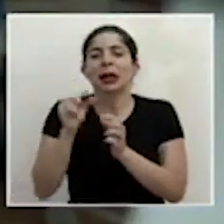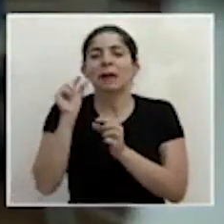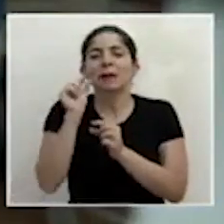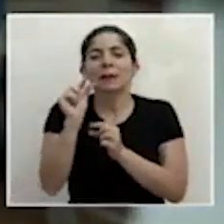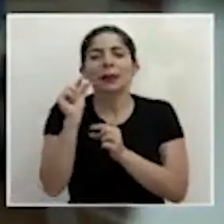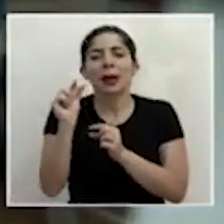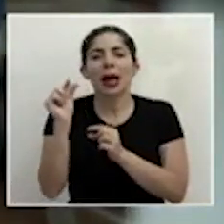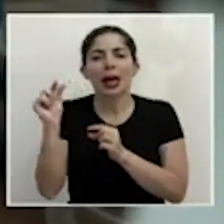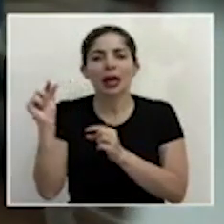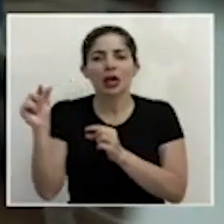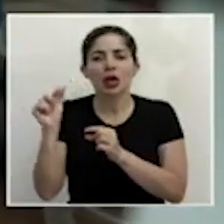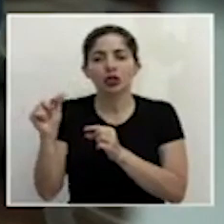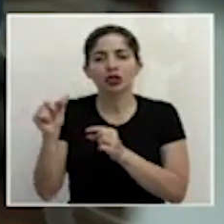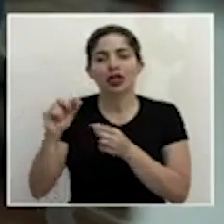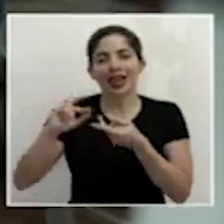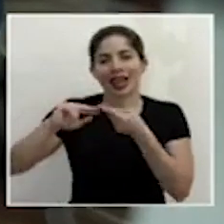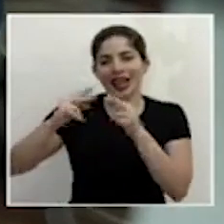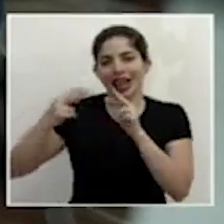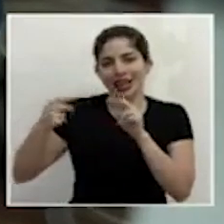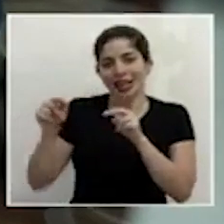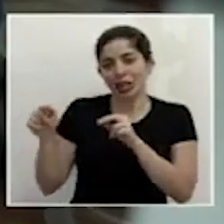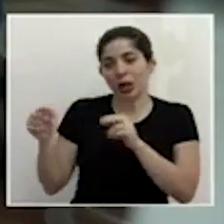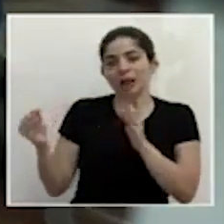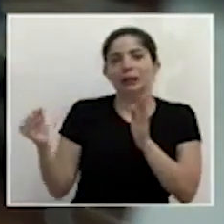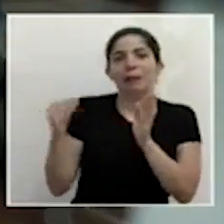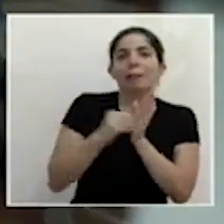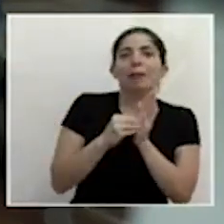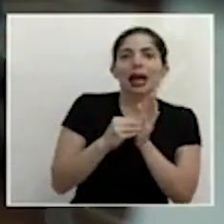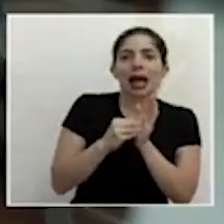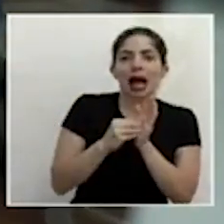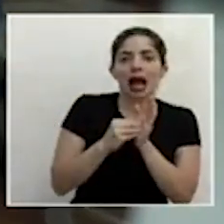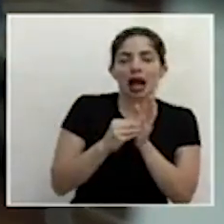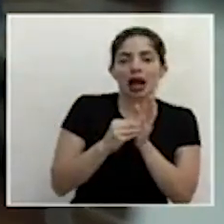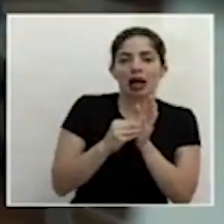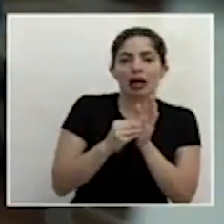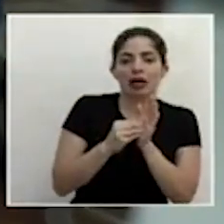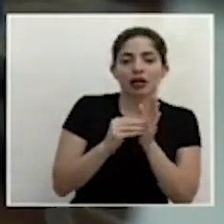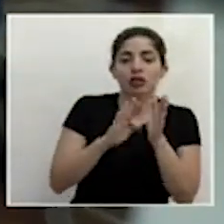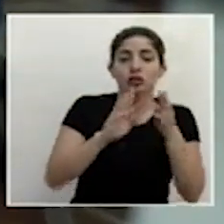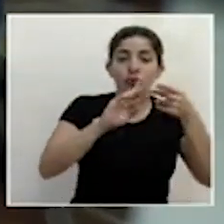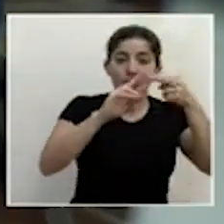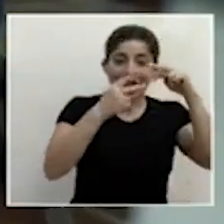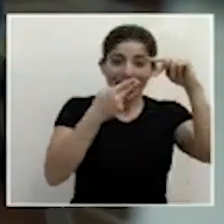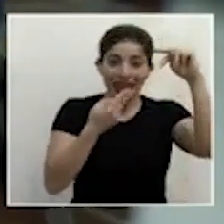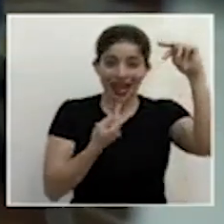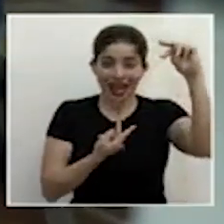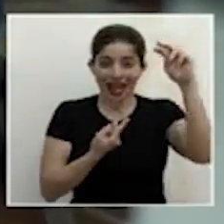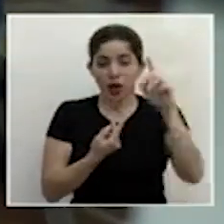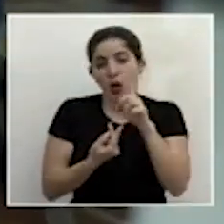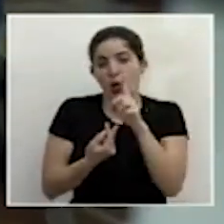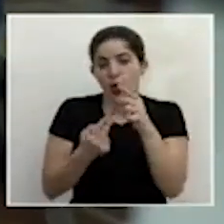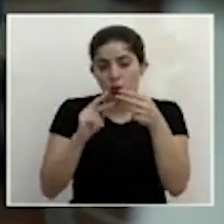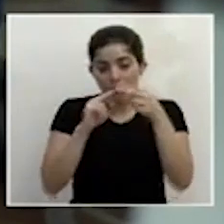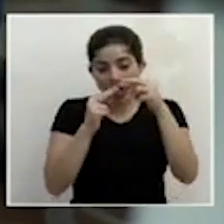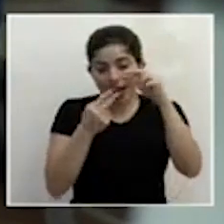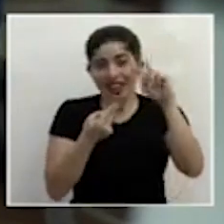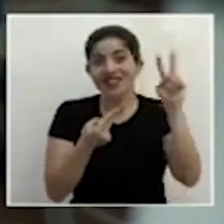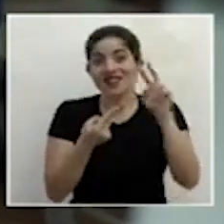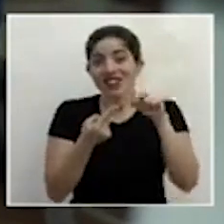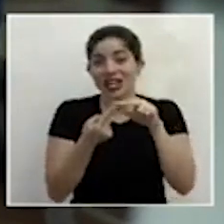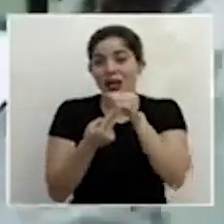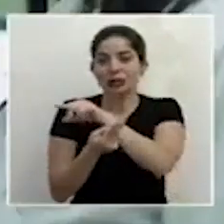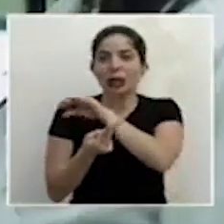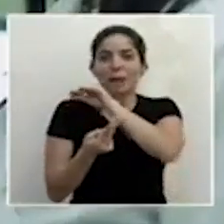de material genético que se le pegan a el gen o uno de los genes del virus.